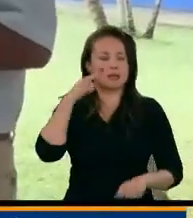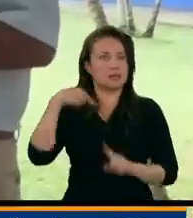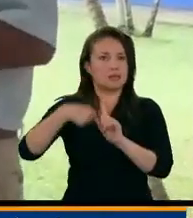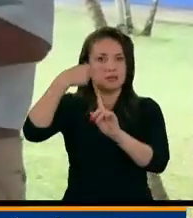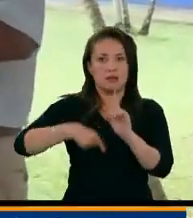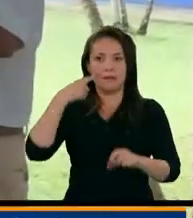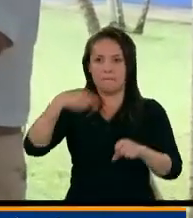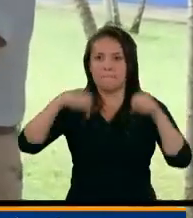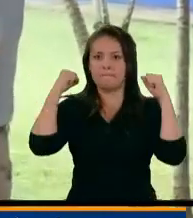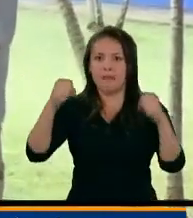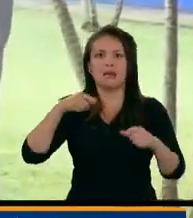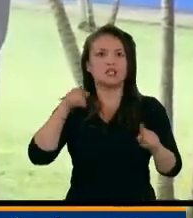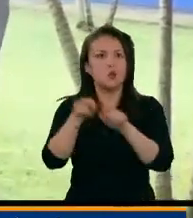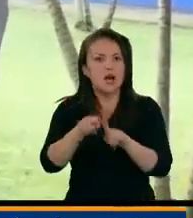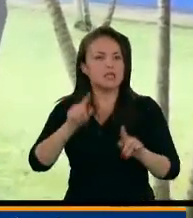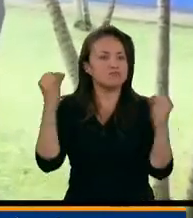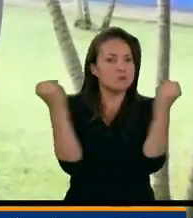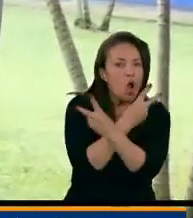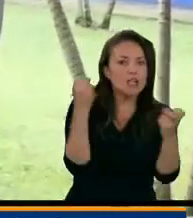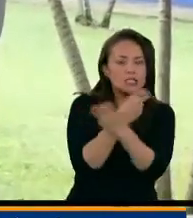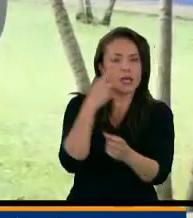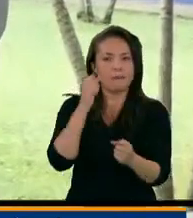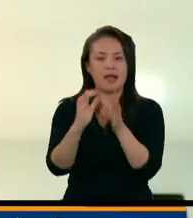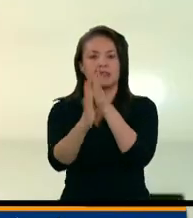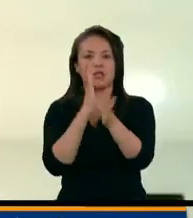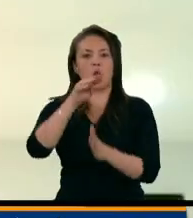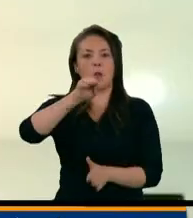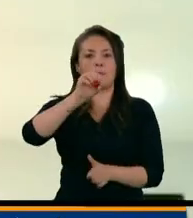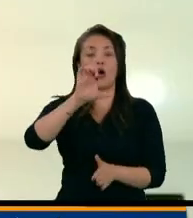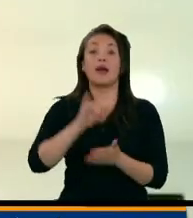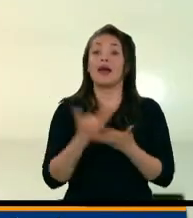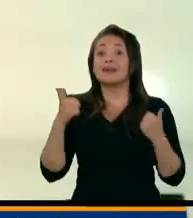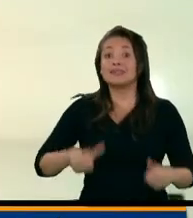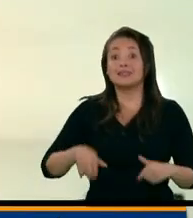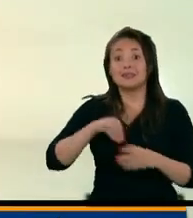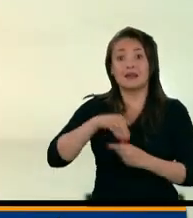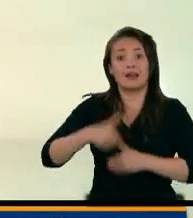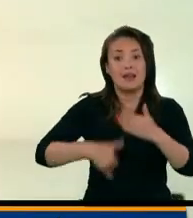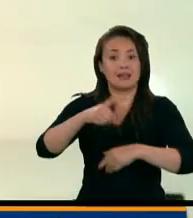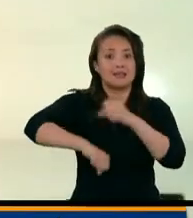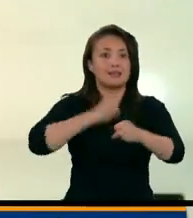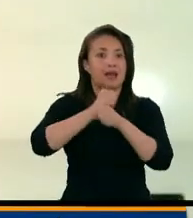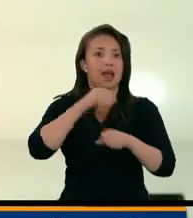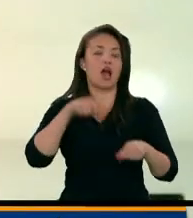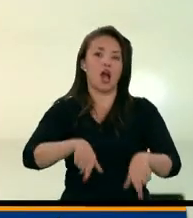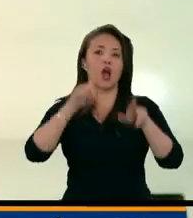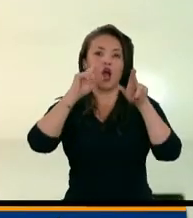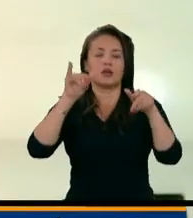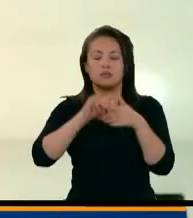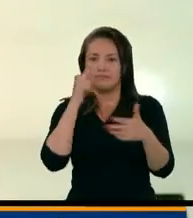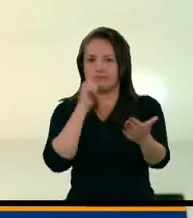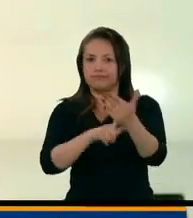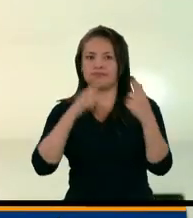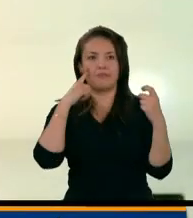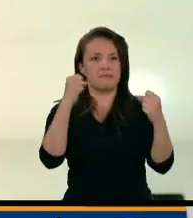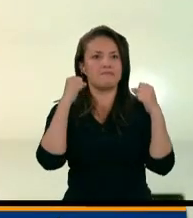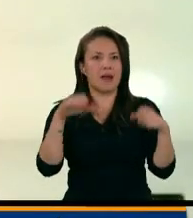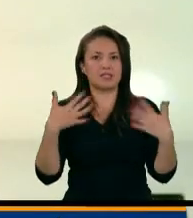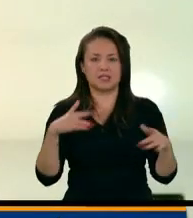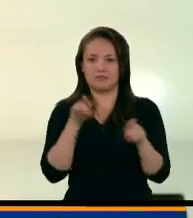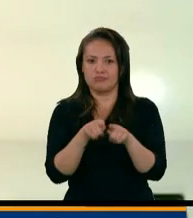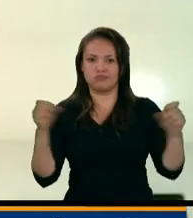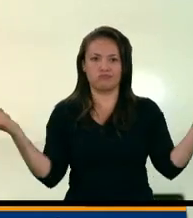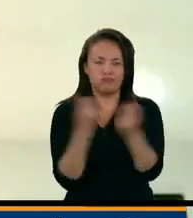la misión de observación electoral. Los comicios de este año se han mantenido como los más violentos registrados en la historia reciente del país. En